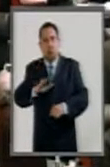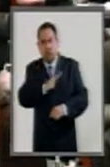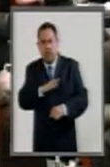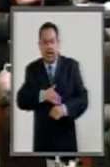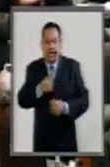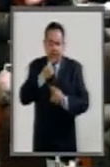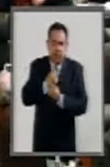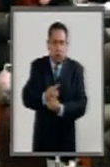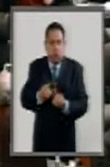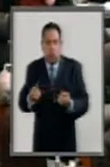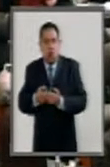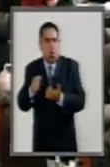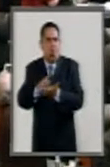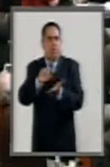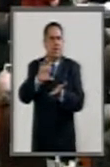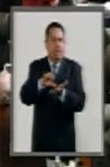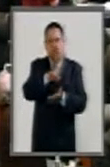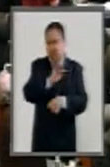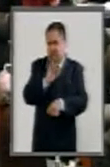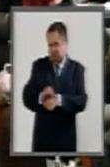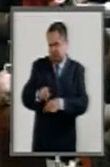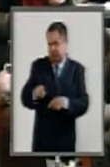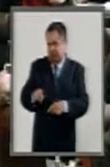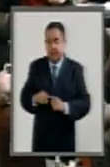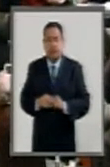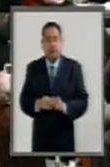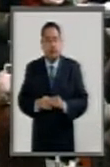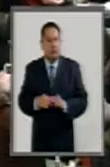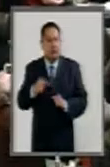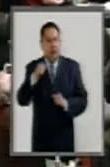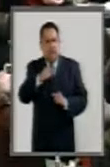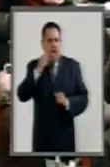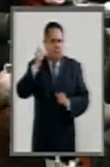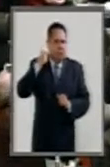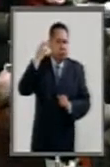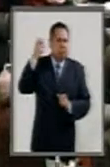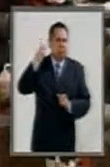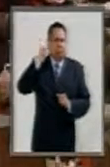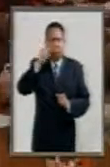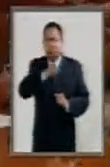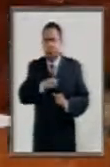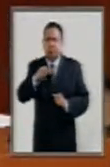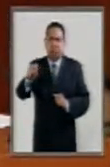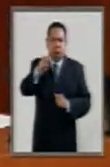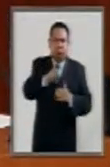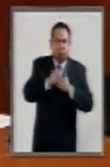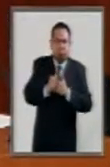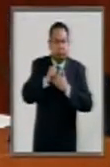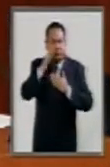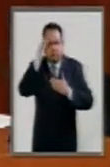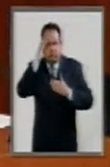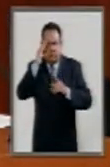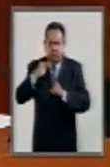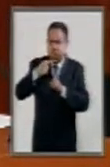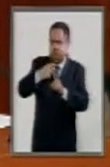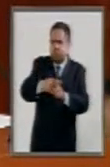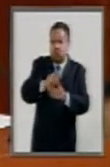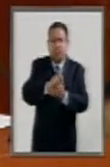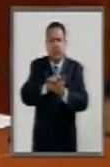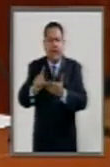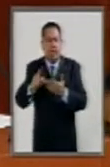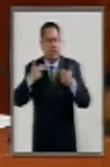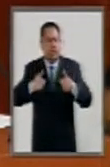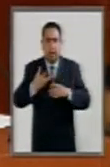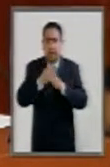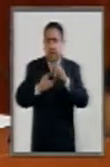niños con discapacidad. Ha sido conferencista y activista en pro de los derechos de las personas